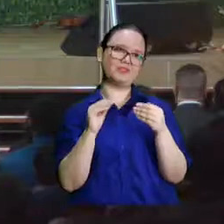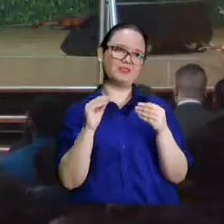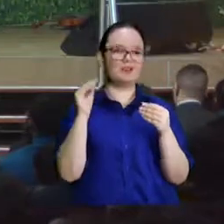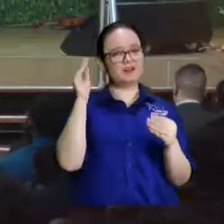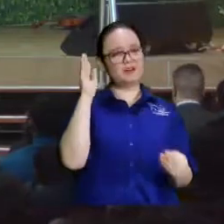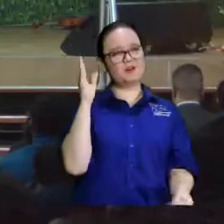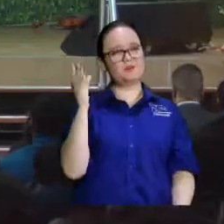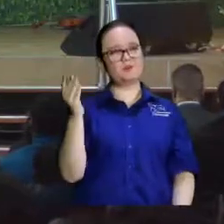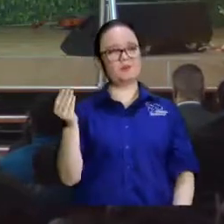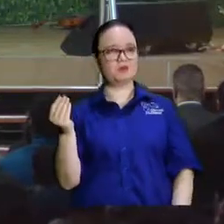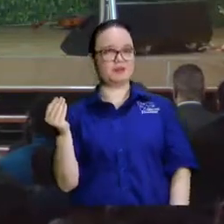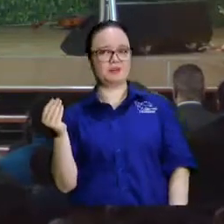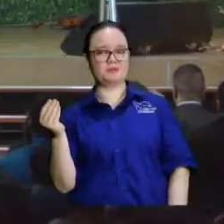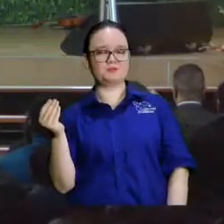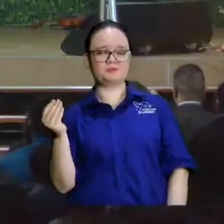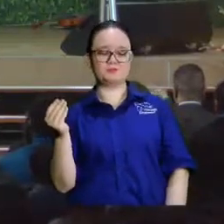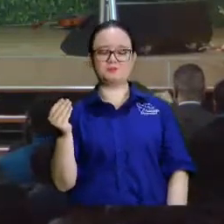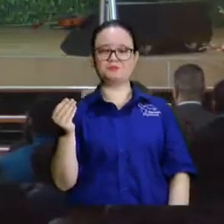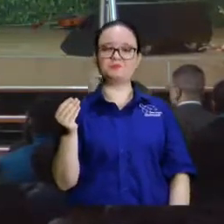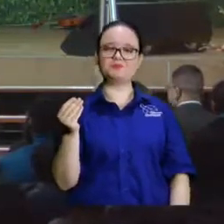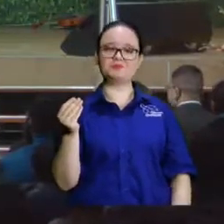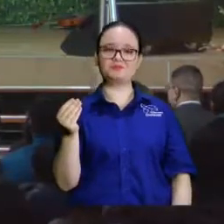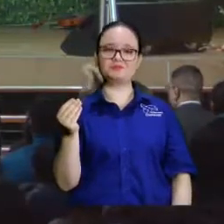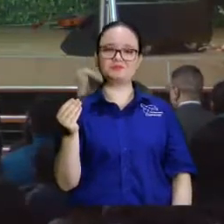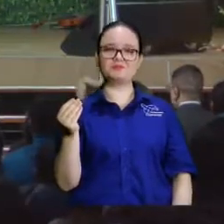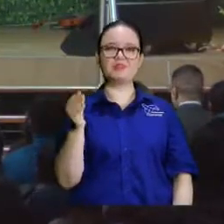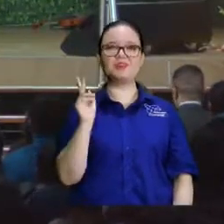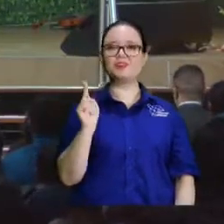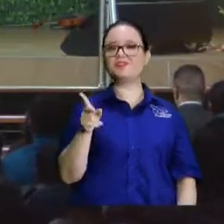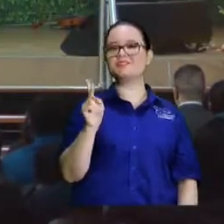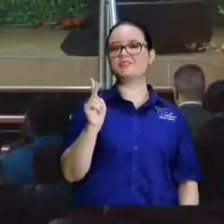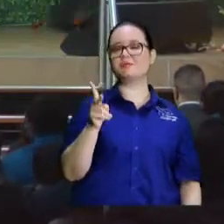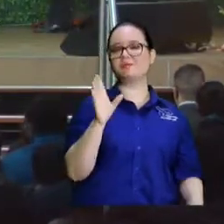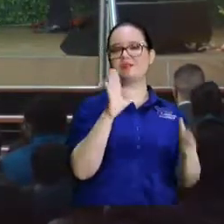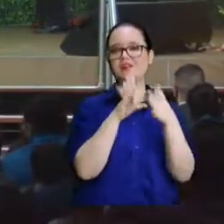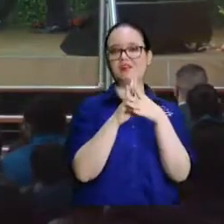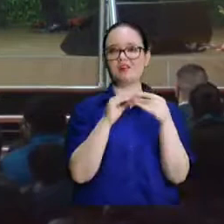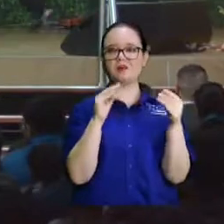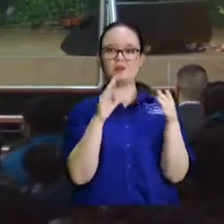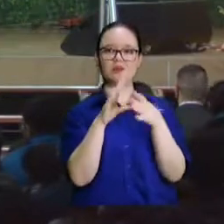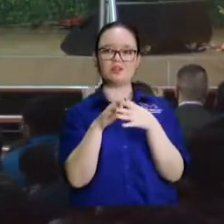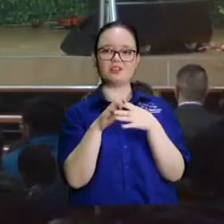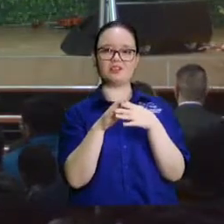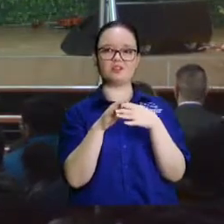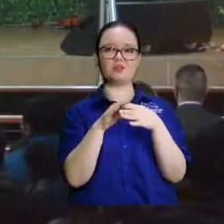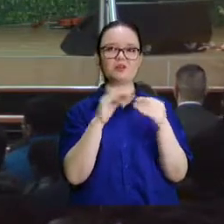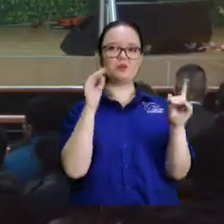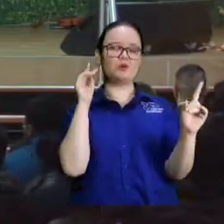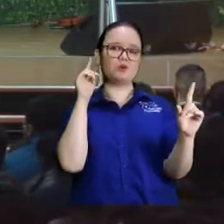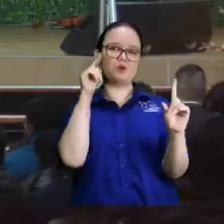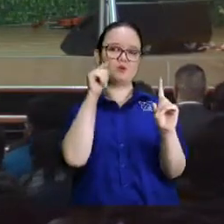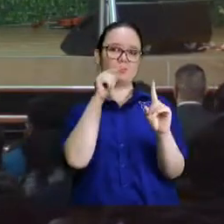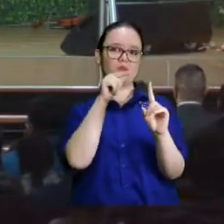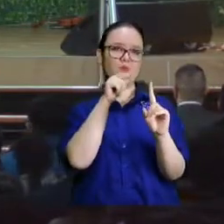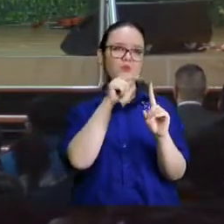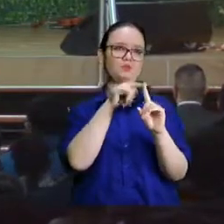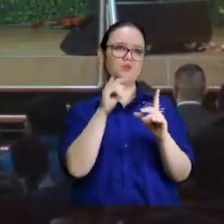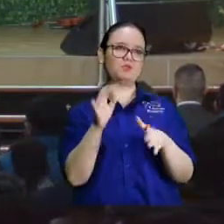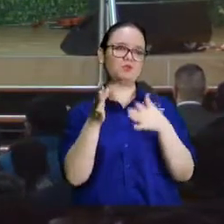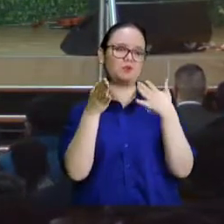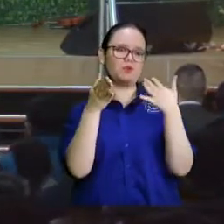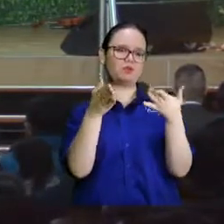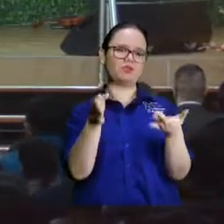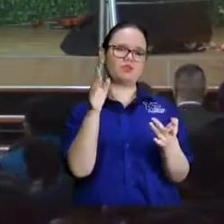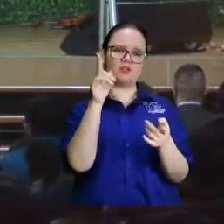Un poquito más de volumen a mi monitor, por favor. Siempre le comento esto con el propósito de dar una especie